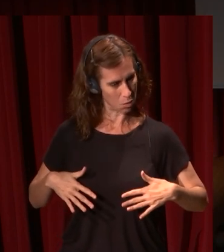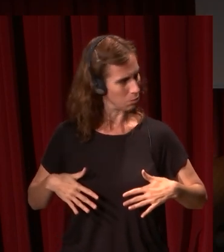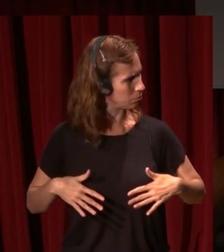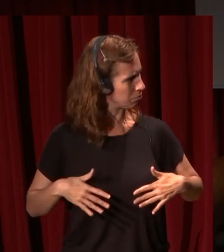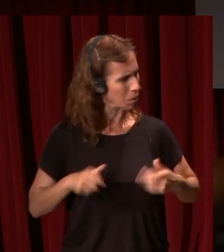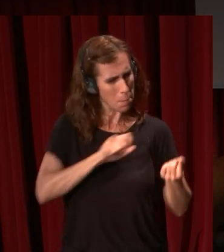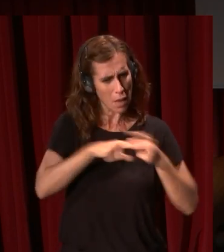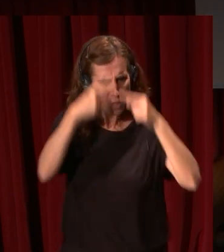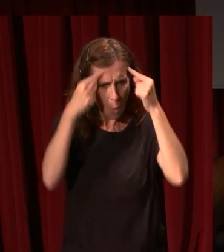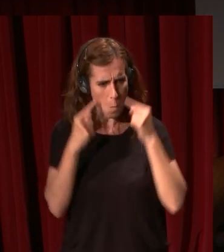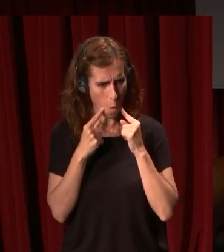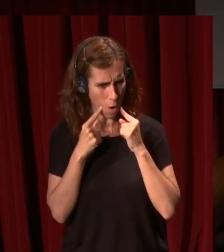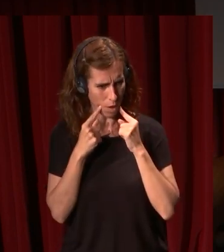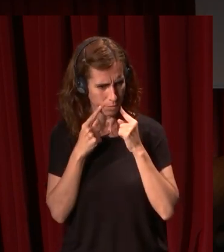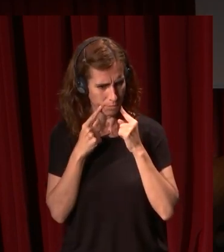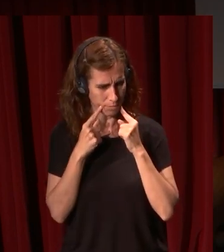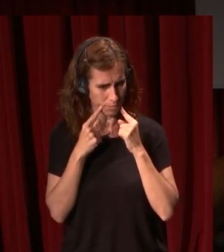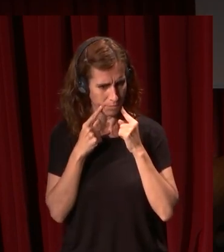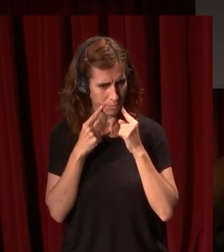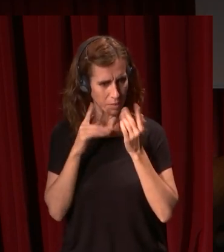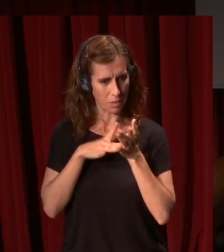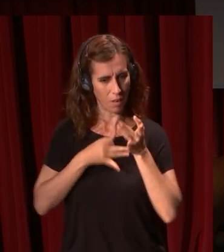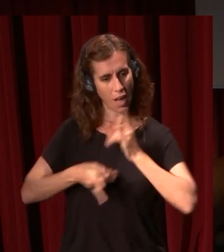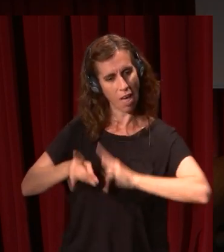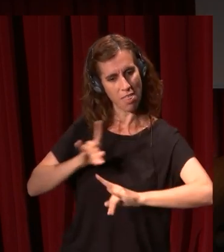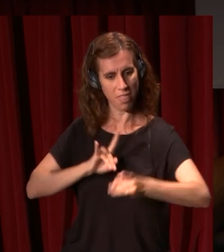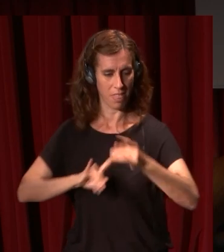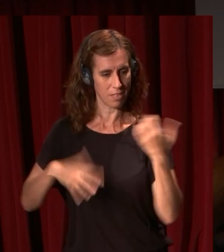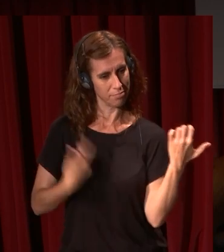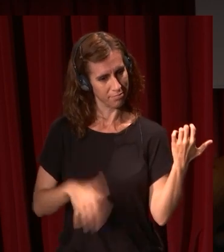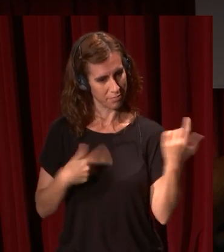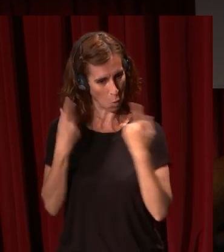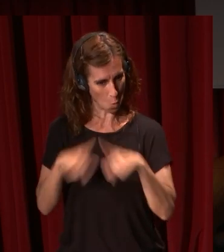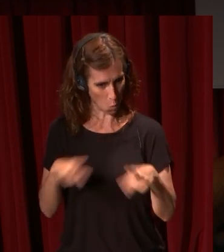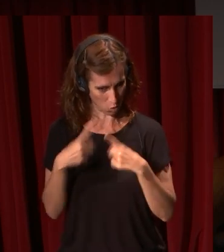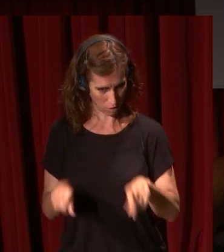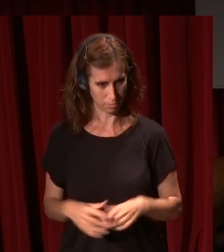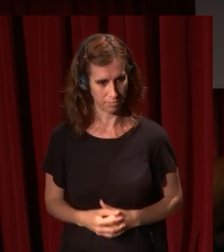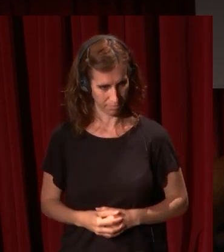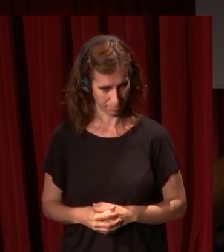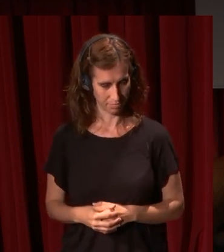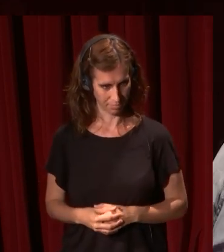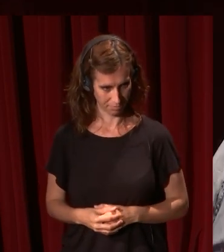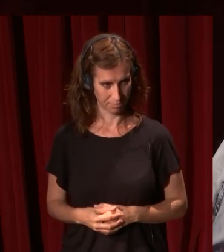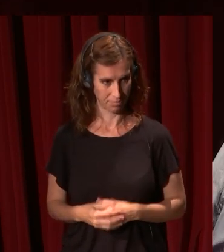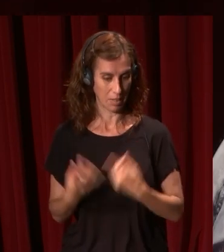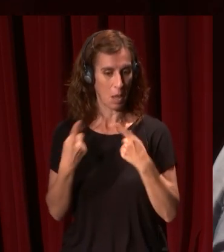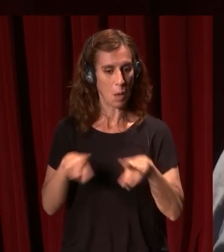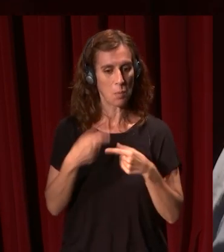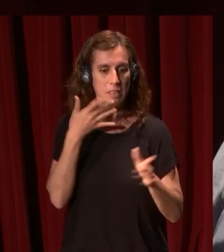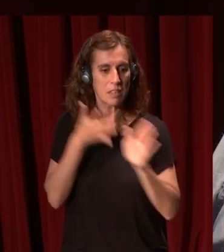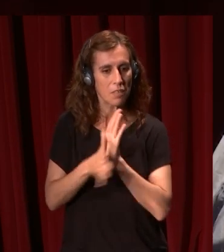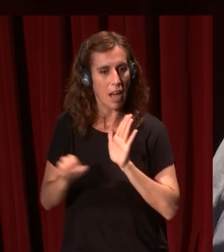monja o de figura religiosa cuando está seduciéndonos con su instrumento musical la música en la pintura es a menudo alegoría o símbolo de